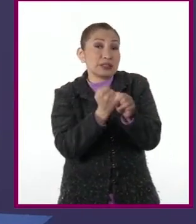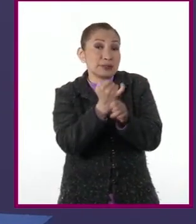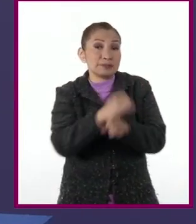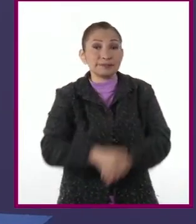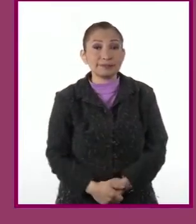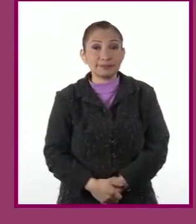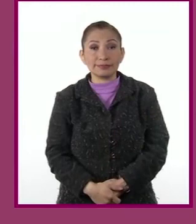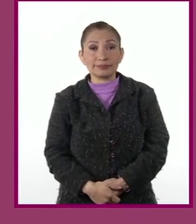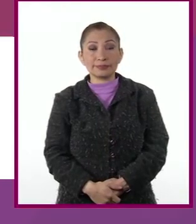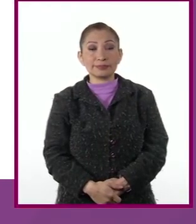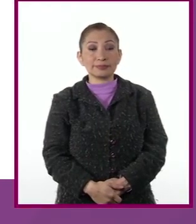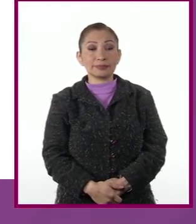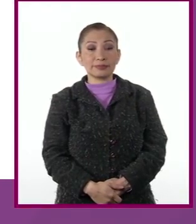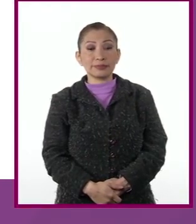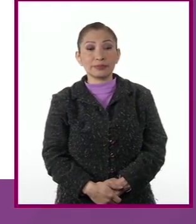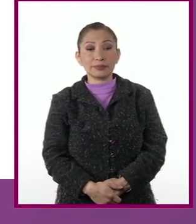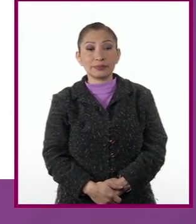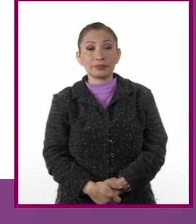investigación.